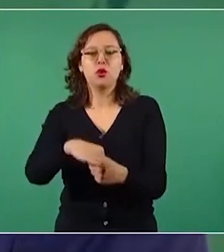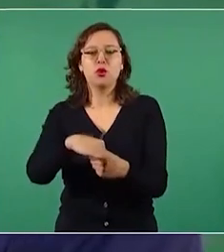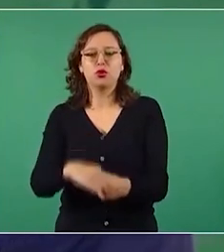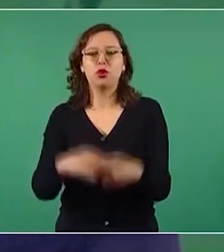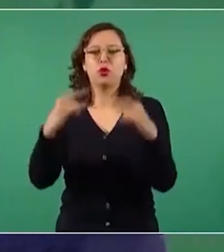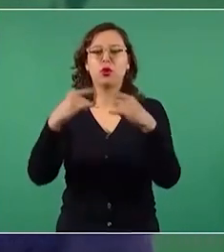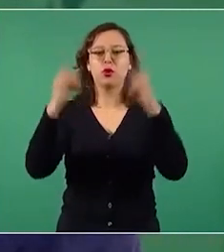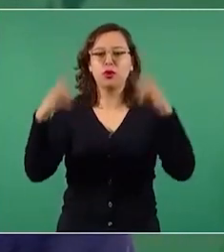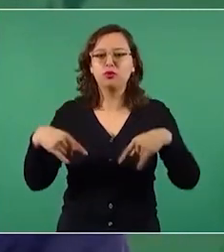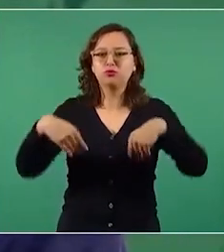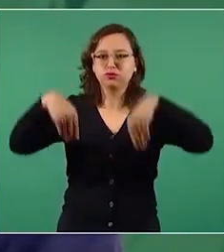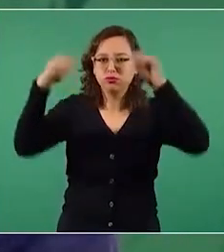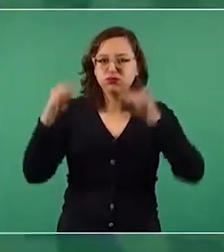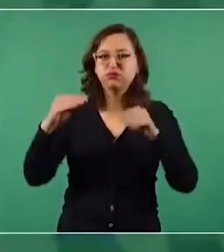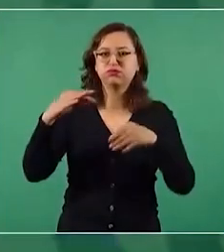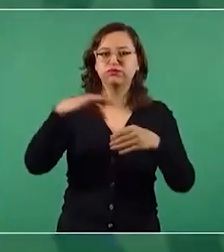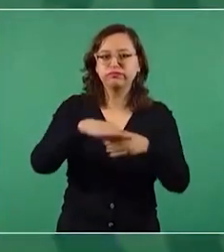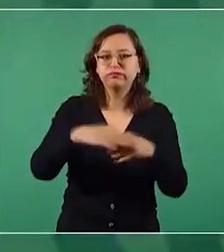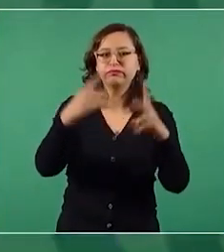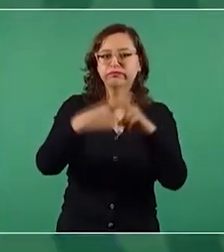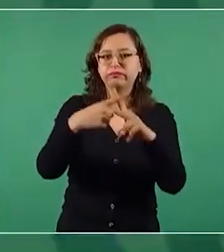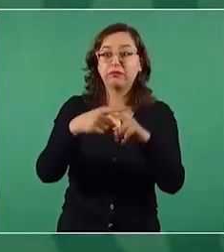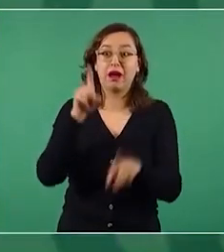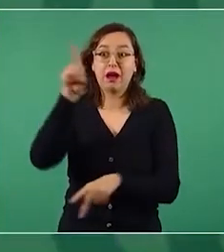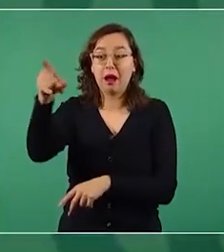casilla en Campeche